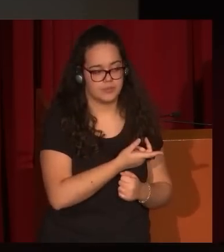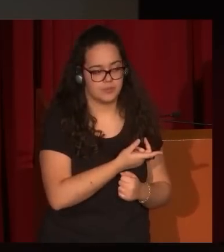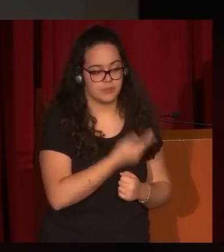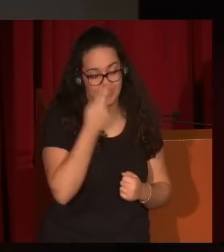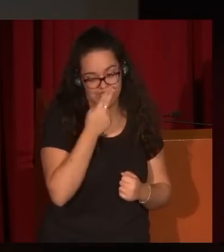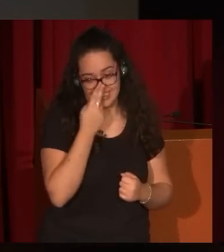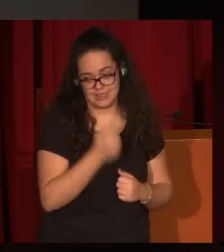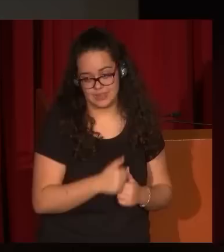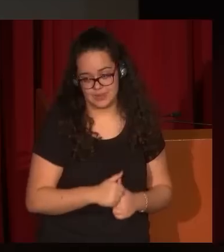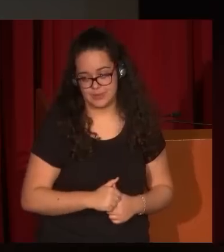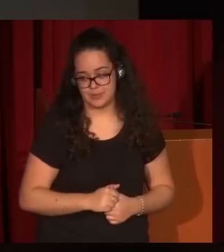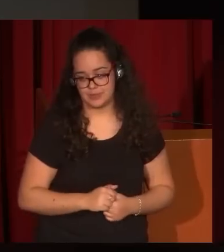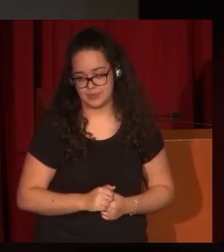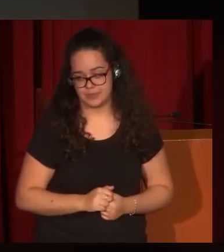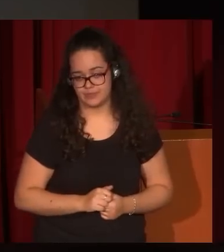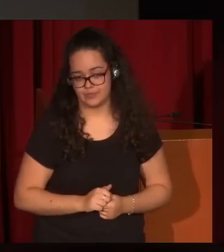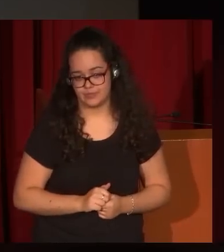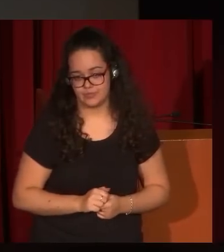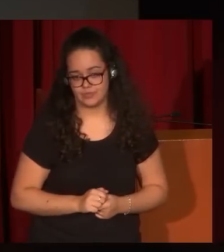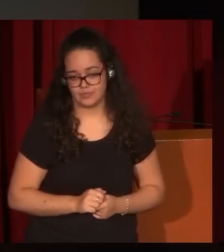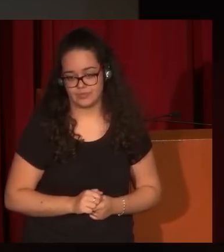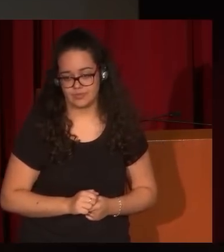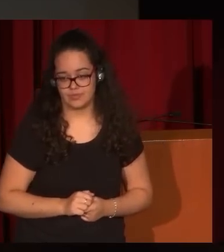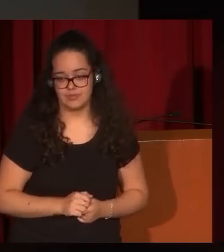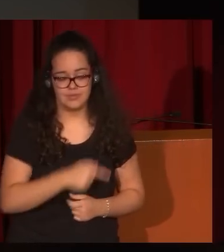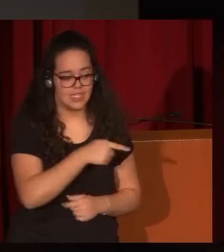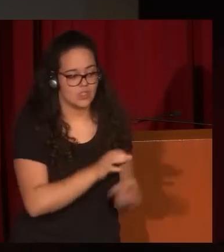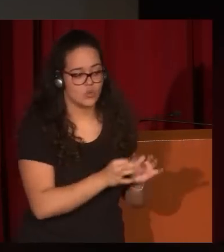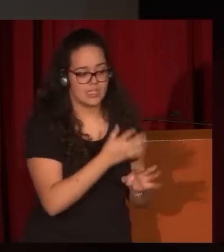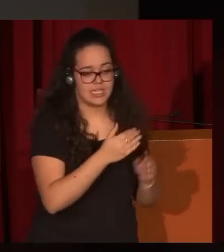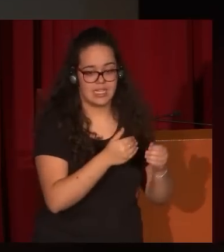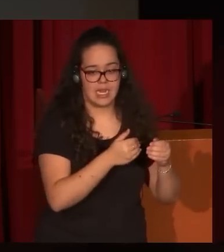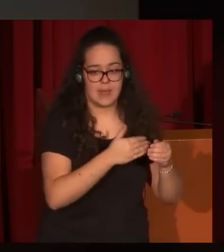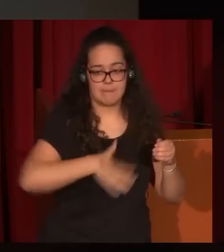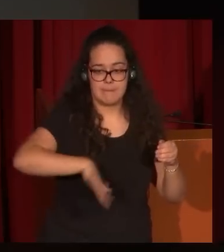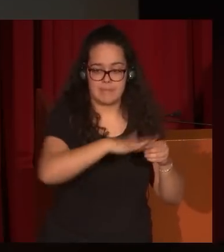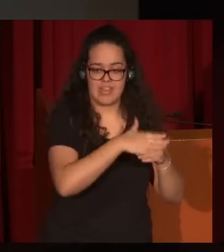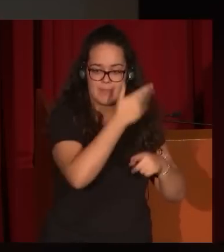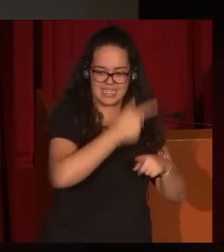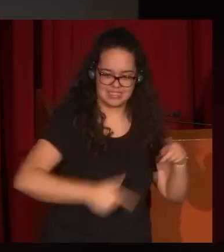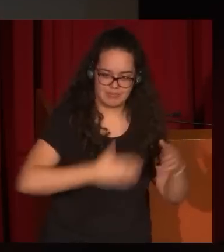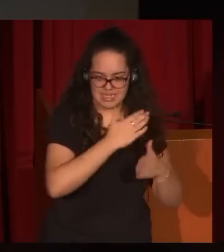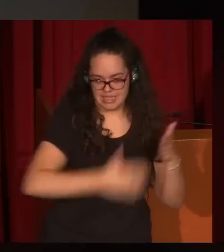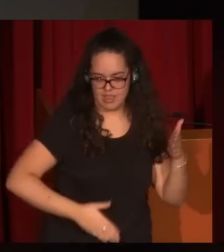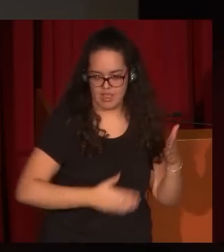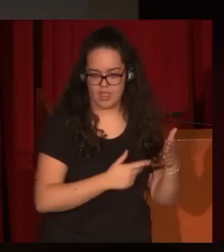esta suerte de la plaza partida, la que ustedes saben, se